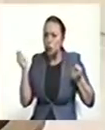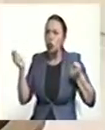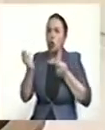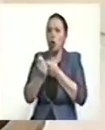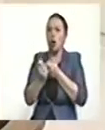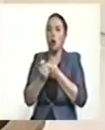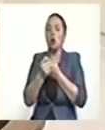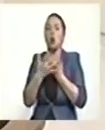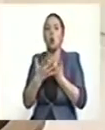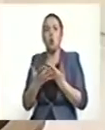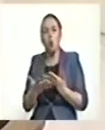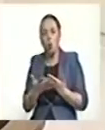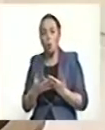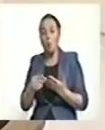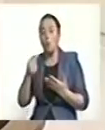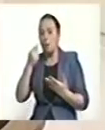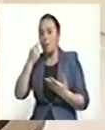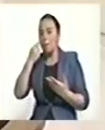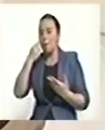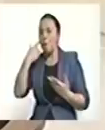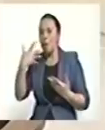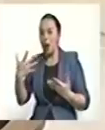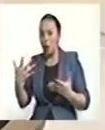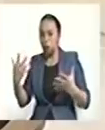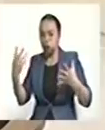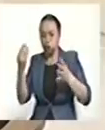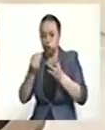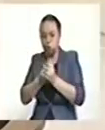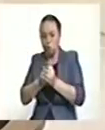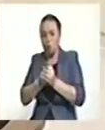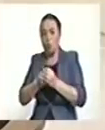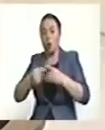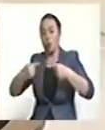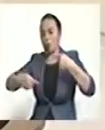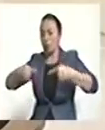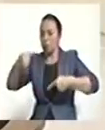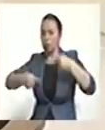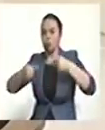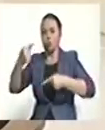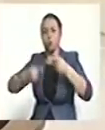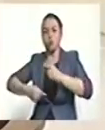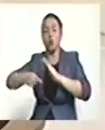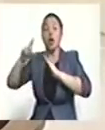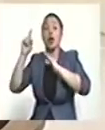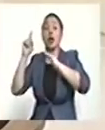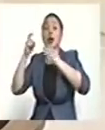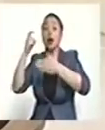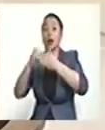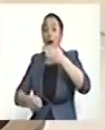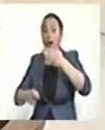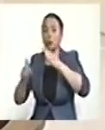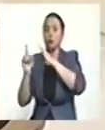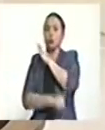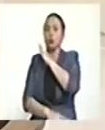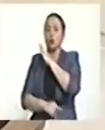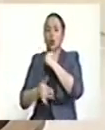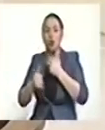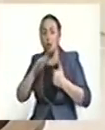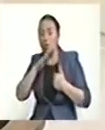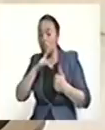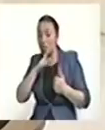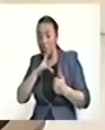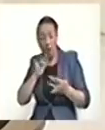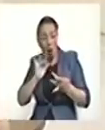empezar a incorporar una dialéctica a partir de la cual la sanción proporcional y efectiva empieza a perder valor en